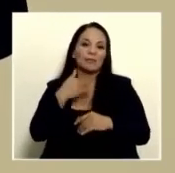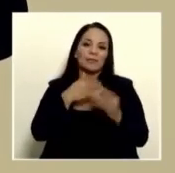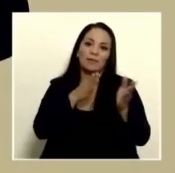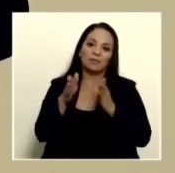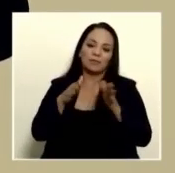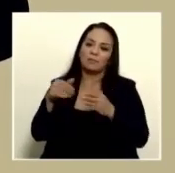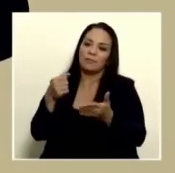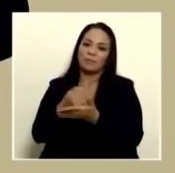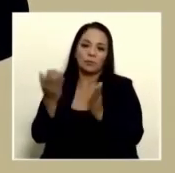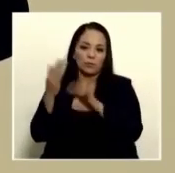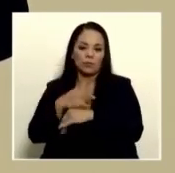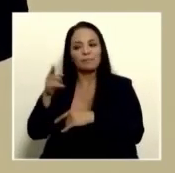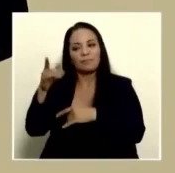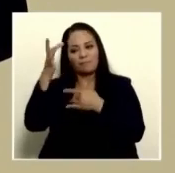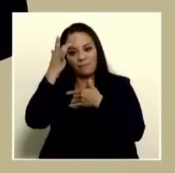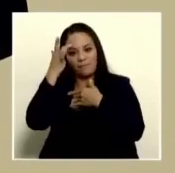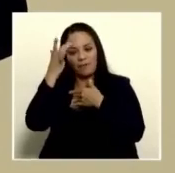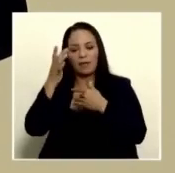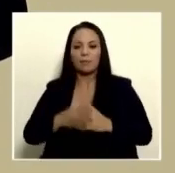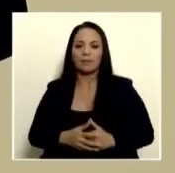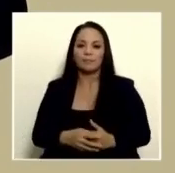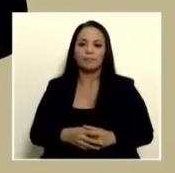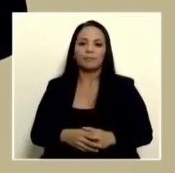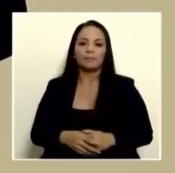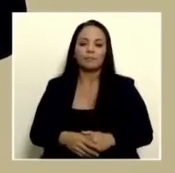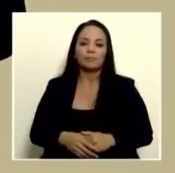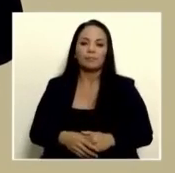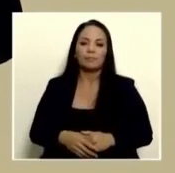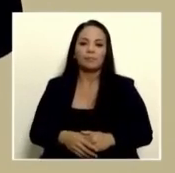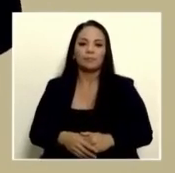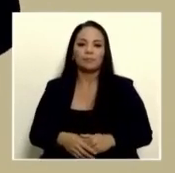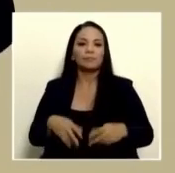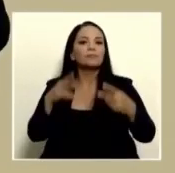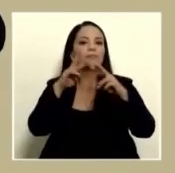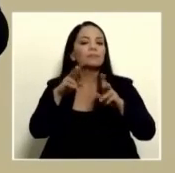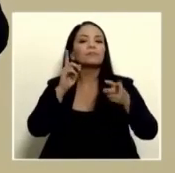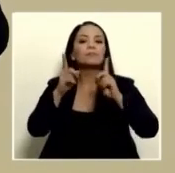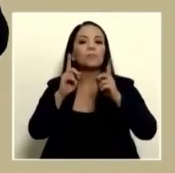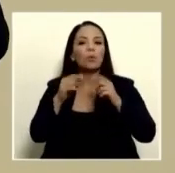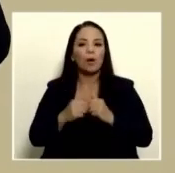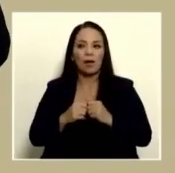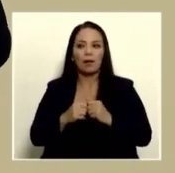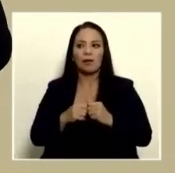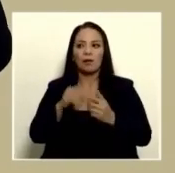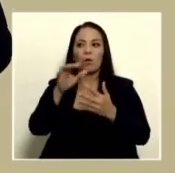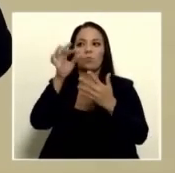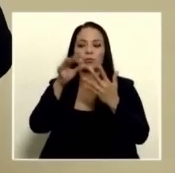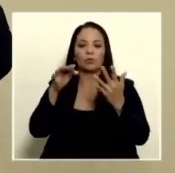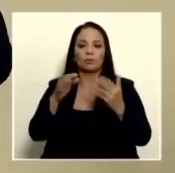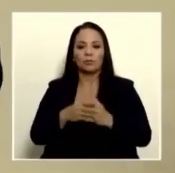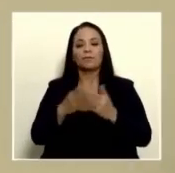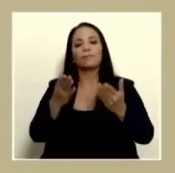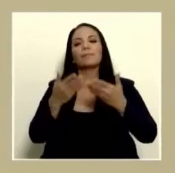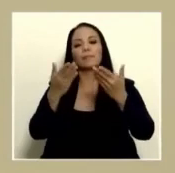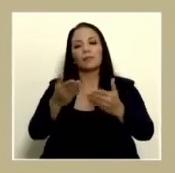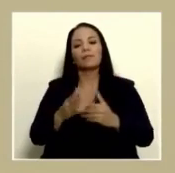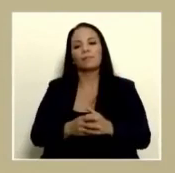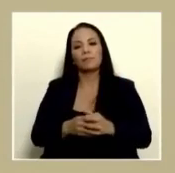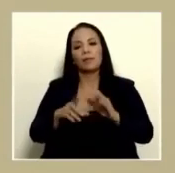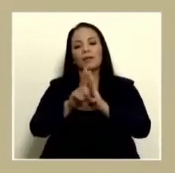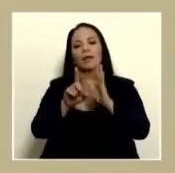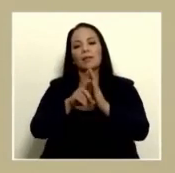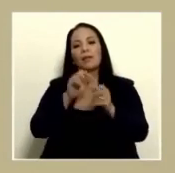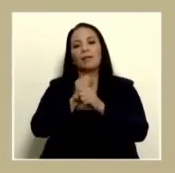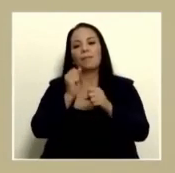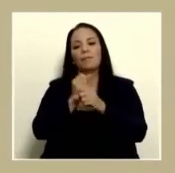desafortunadamente está enferma para ver cuál va a ser las opciones que da la ley de